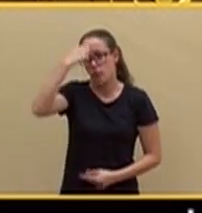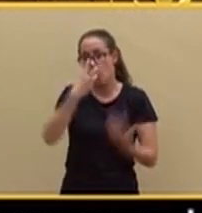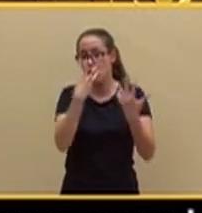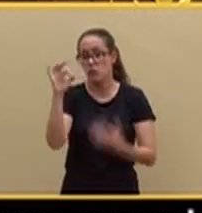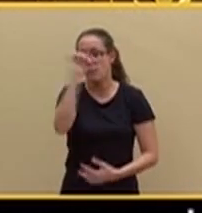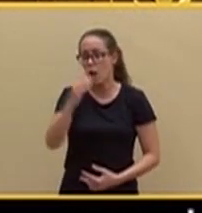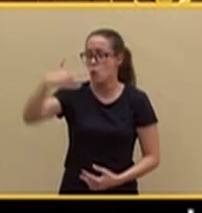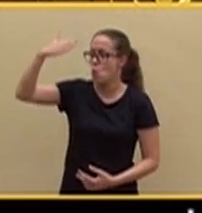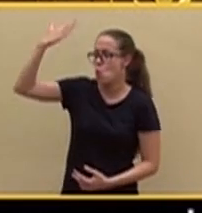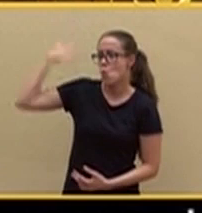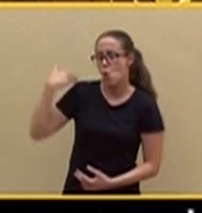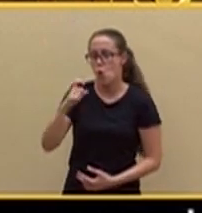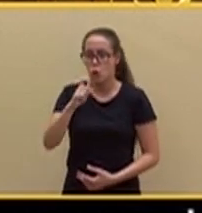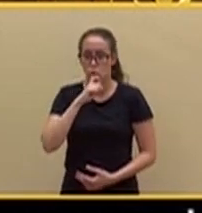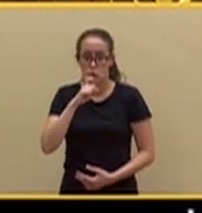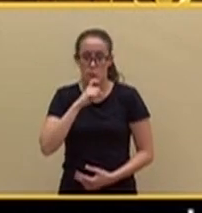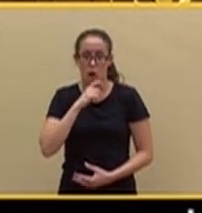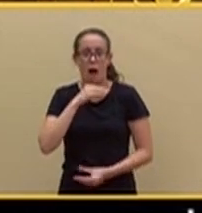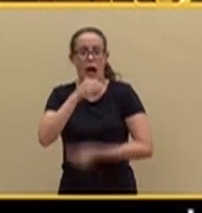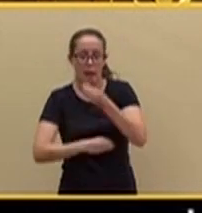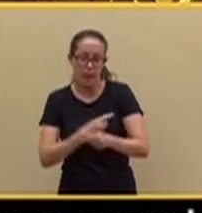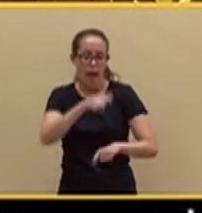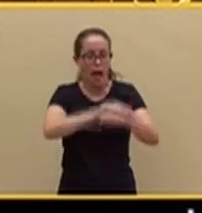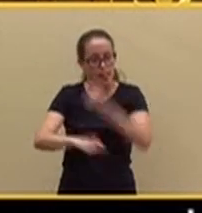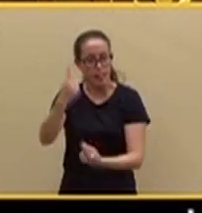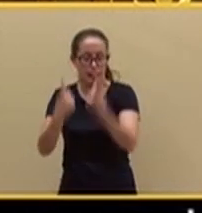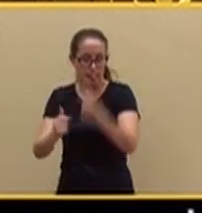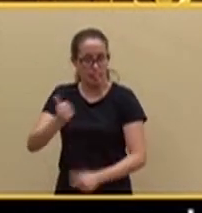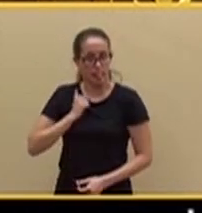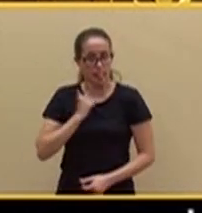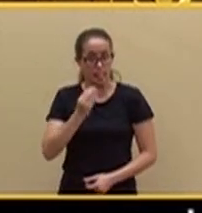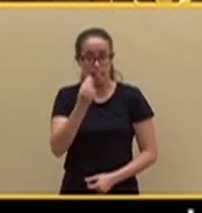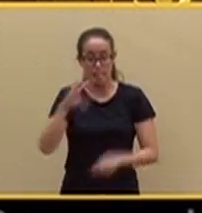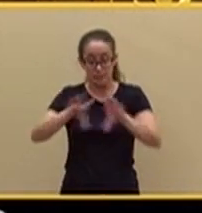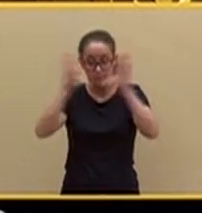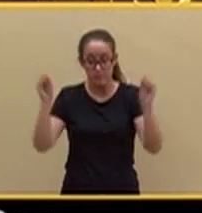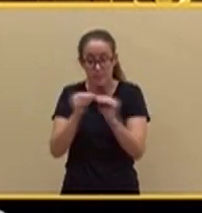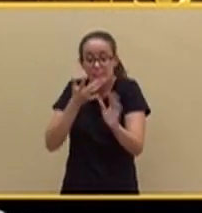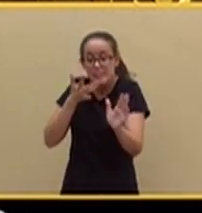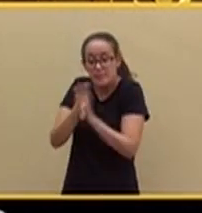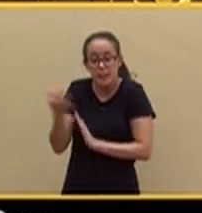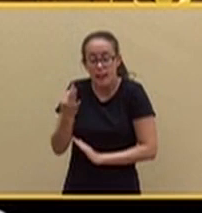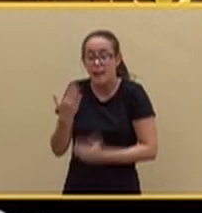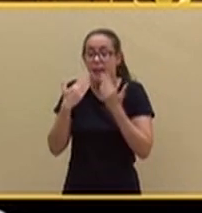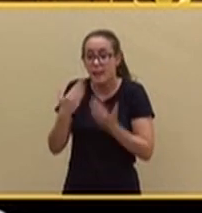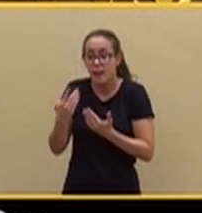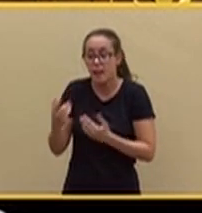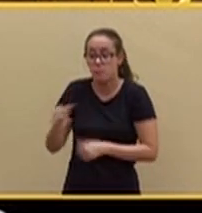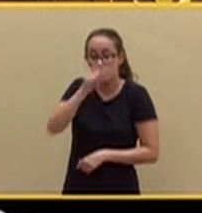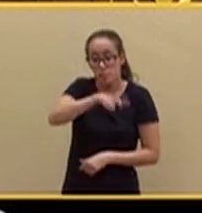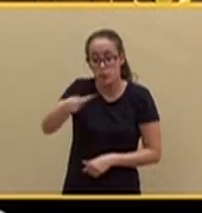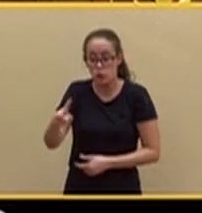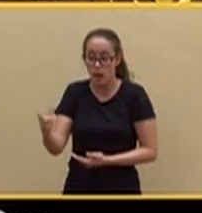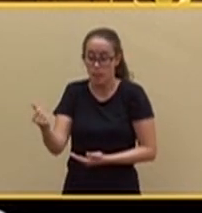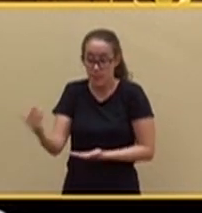chiringuitos y de asociaciones correspondientes. Y, en definitiva, consiste en que con el dinero de todos se dicta a los españoles lo que tienen que pensar